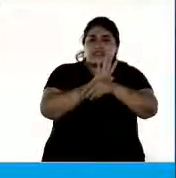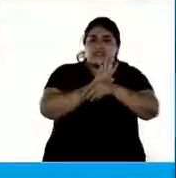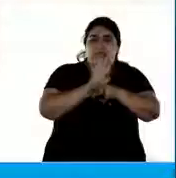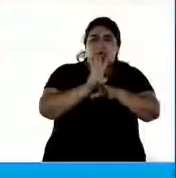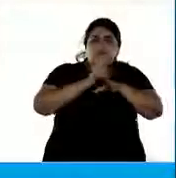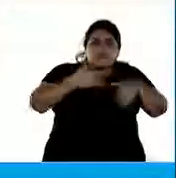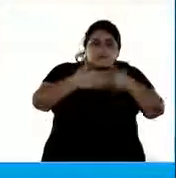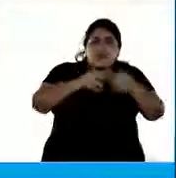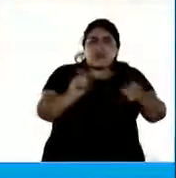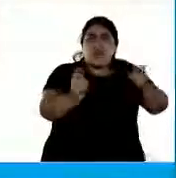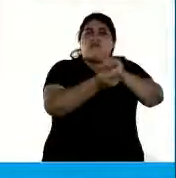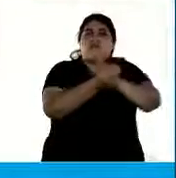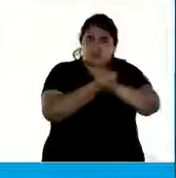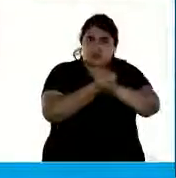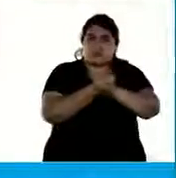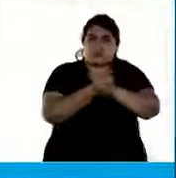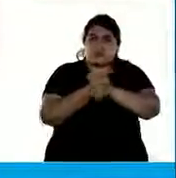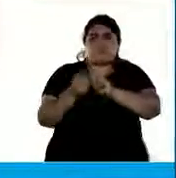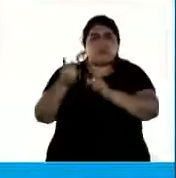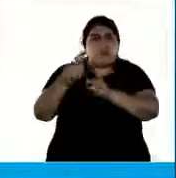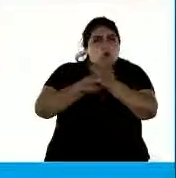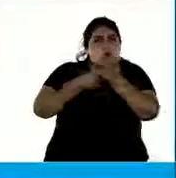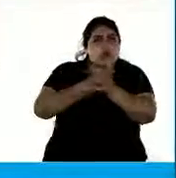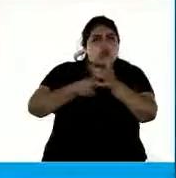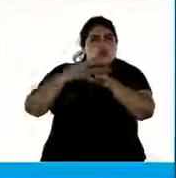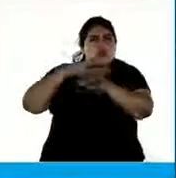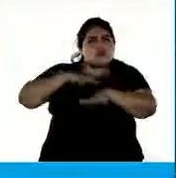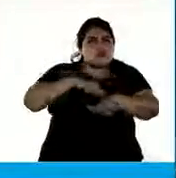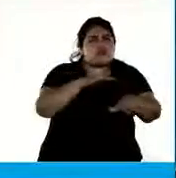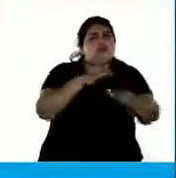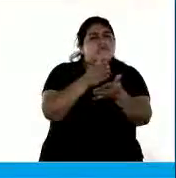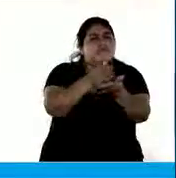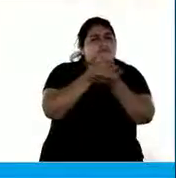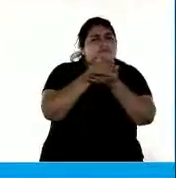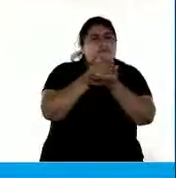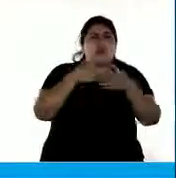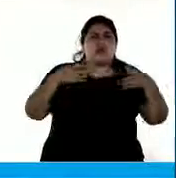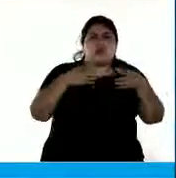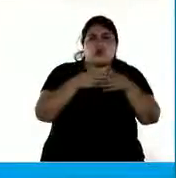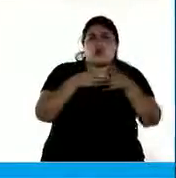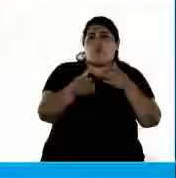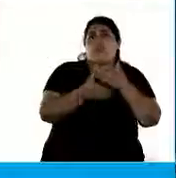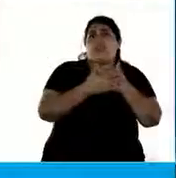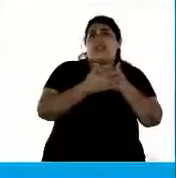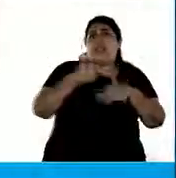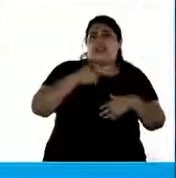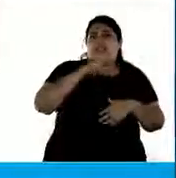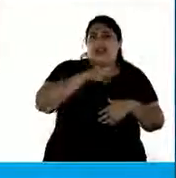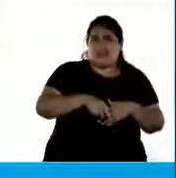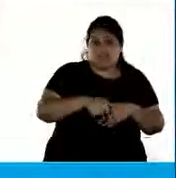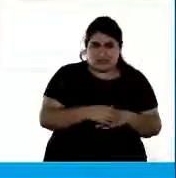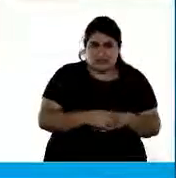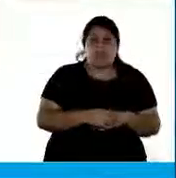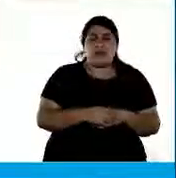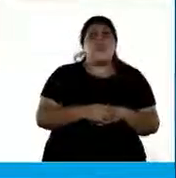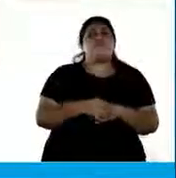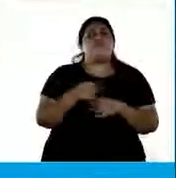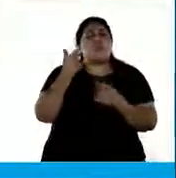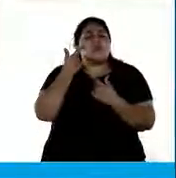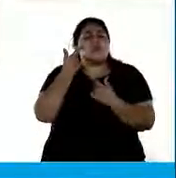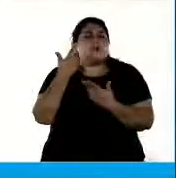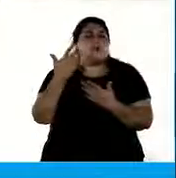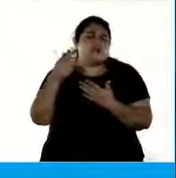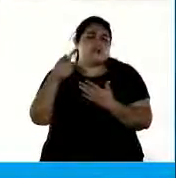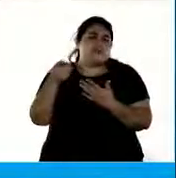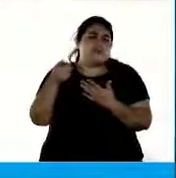Fue un militante férreo del centro de izquierda argentino Se destacó siempre